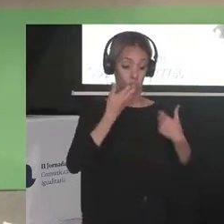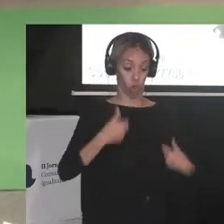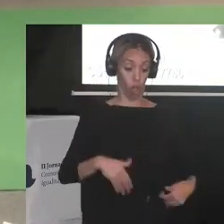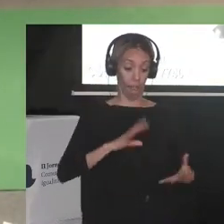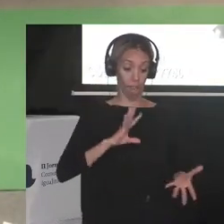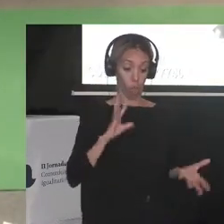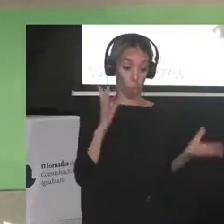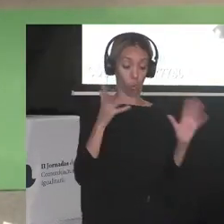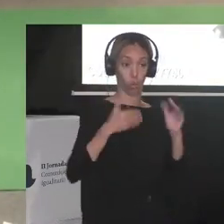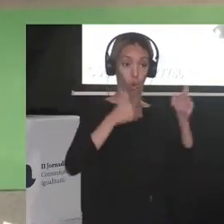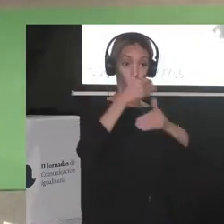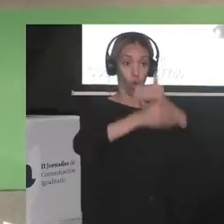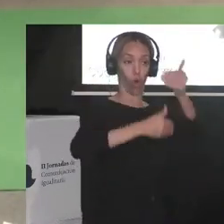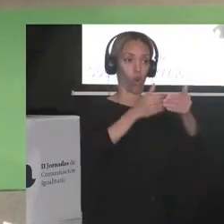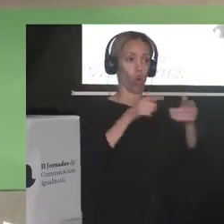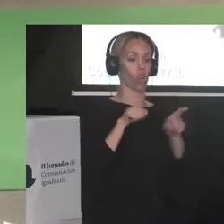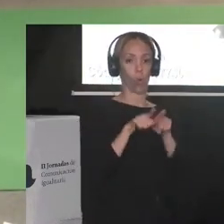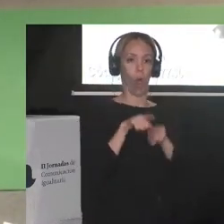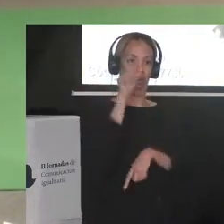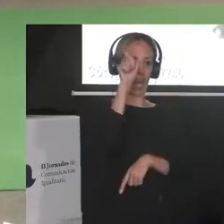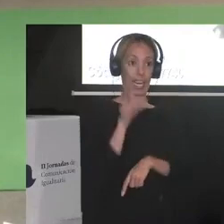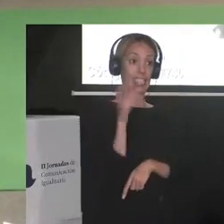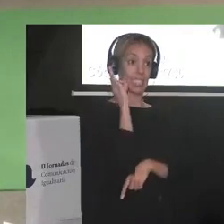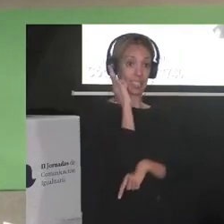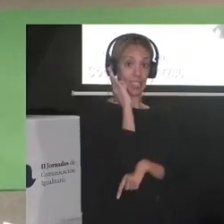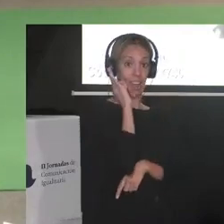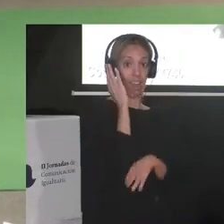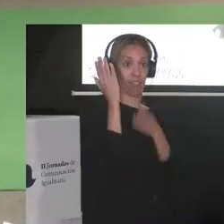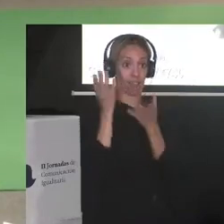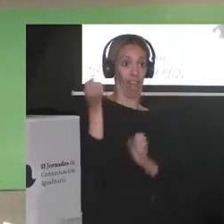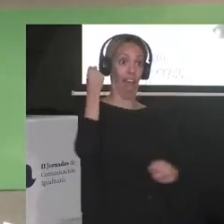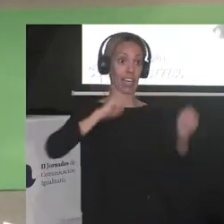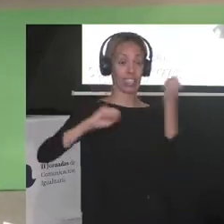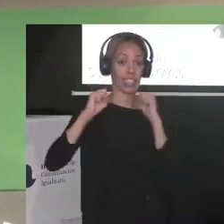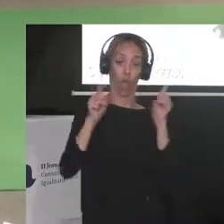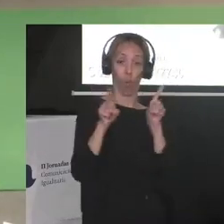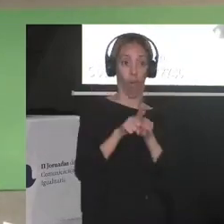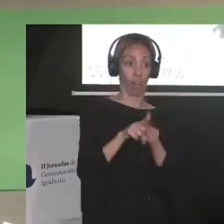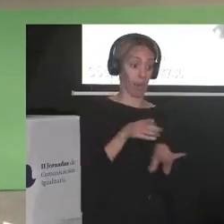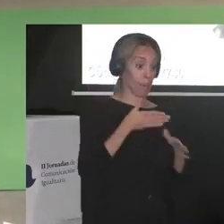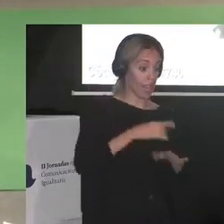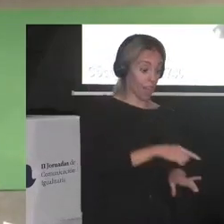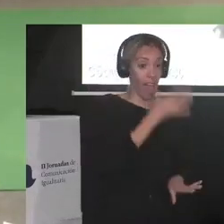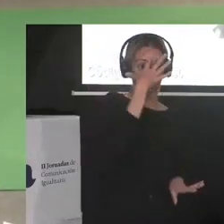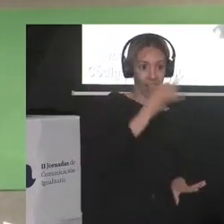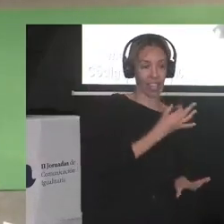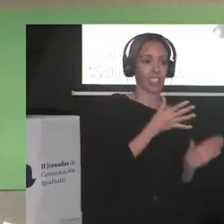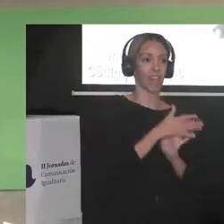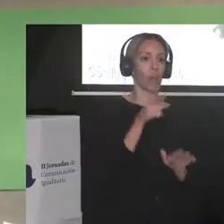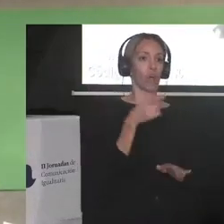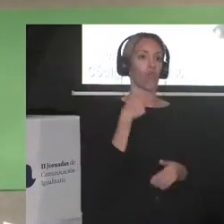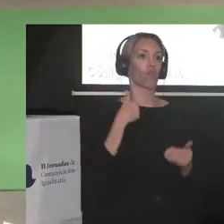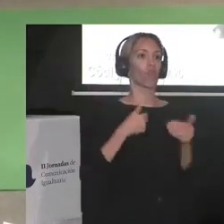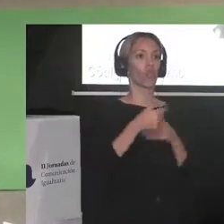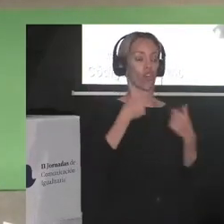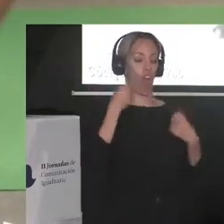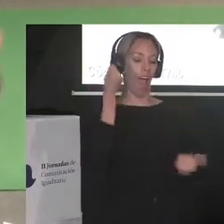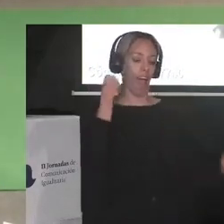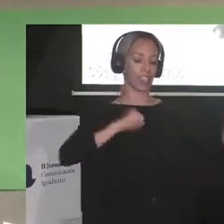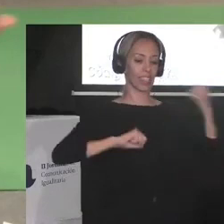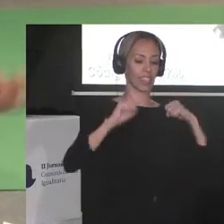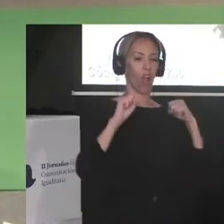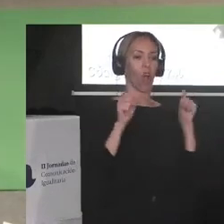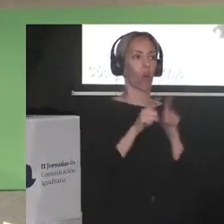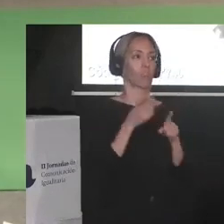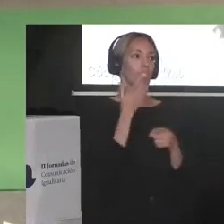esto me podría convertir en Toquilla eso es lo que ella cree ¿no? como claro Toquilla es tu yo del futuro si yo como en una